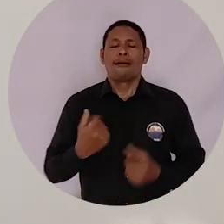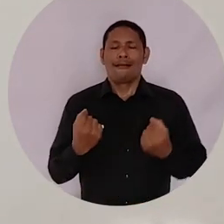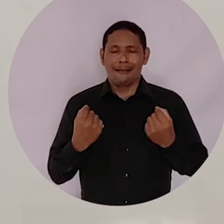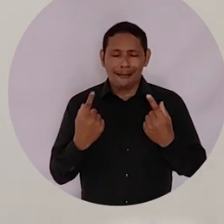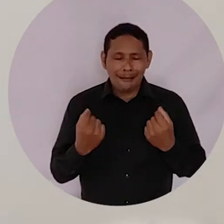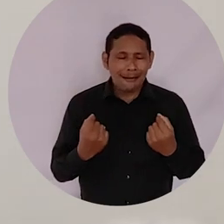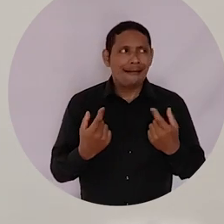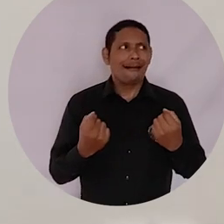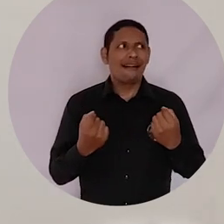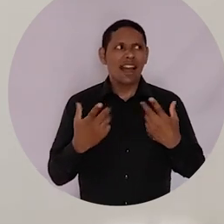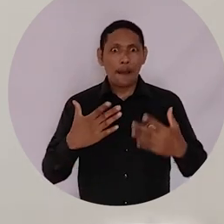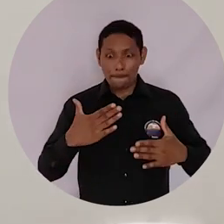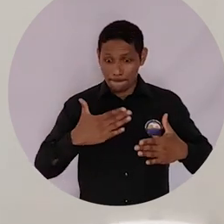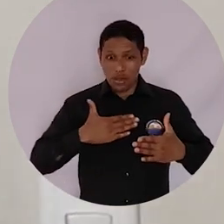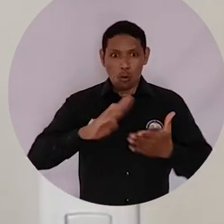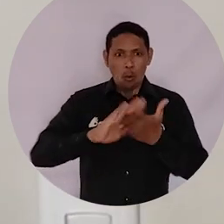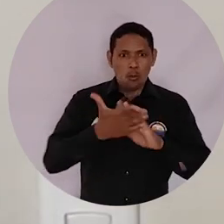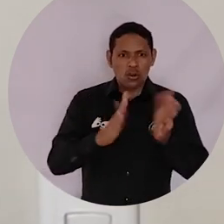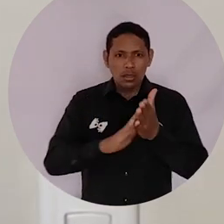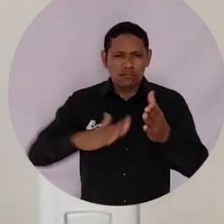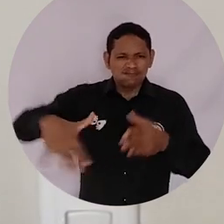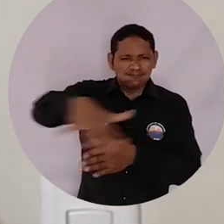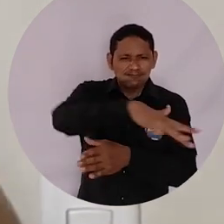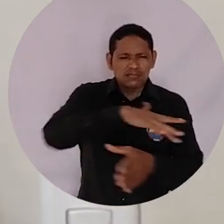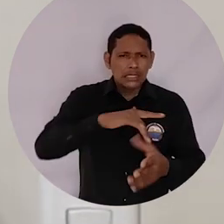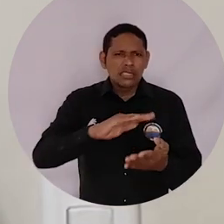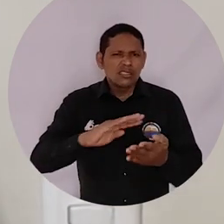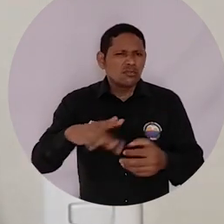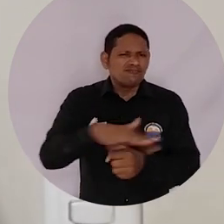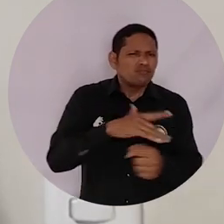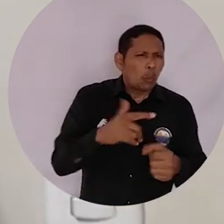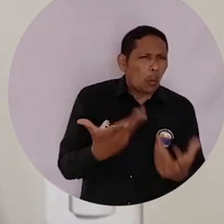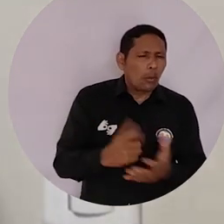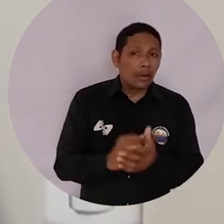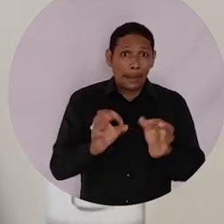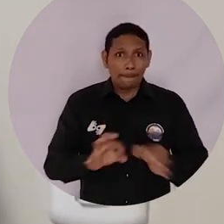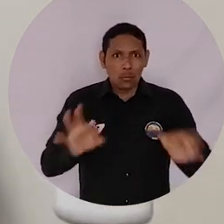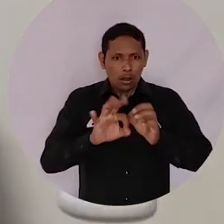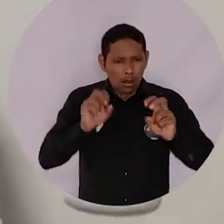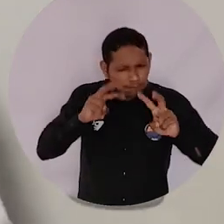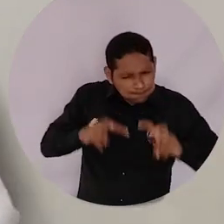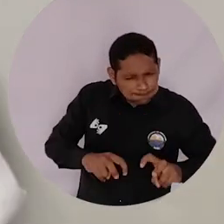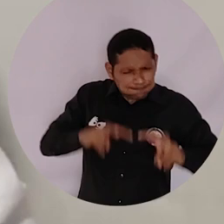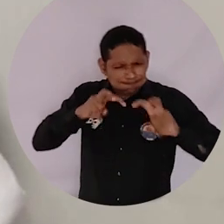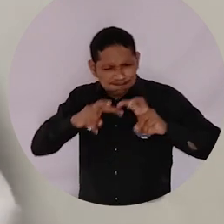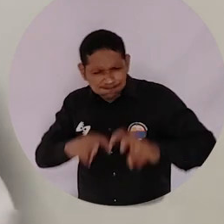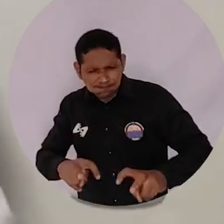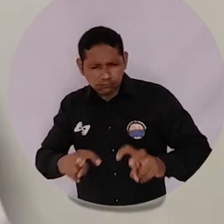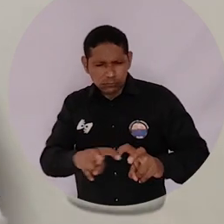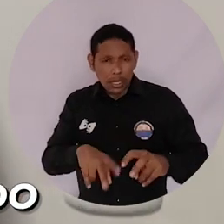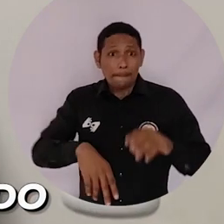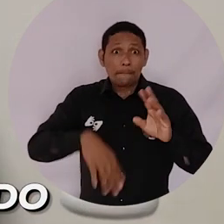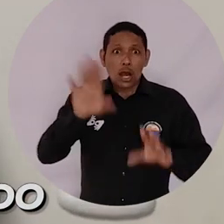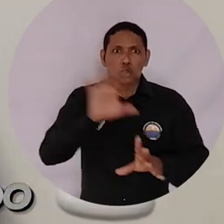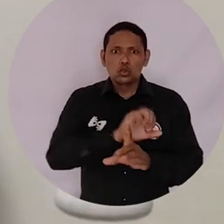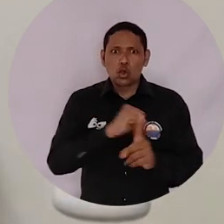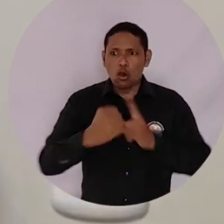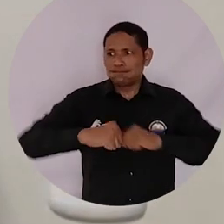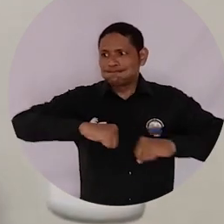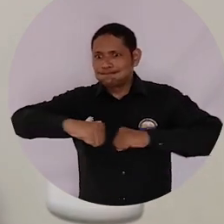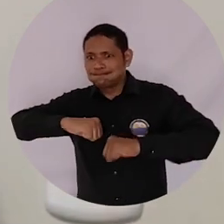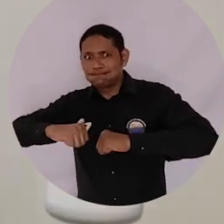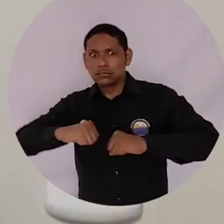que se daban en mi comunidad indígena. Vamos a profundizar en las relaciones sociales que se dan en ellas y cómo el territorio realmente